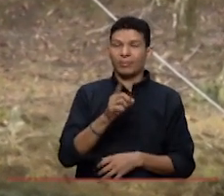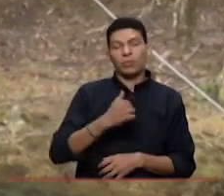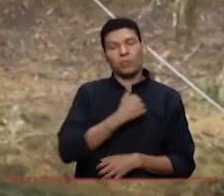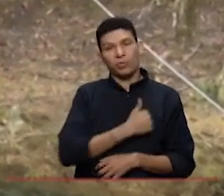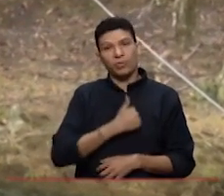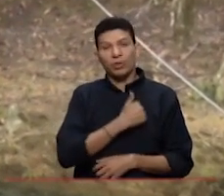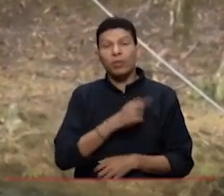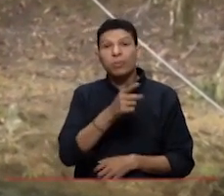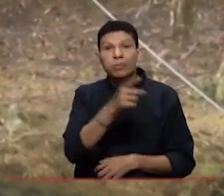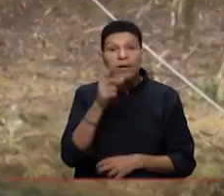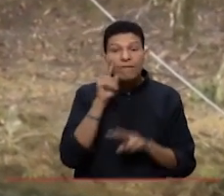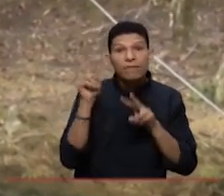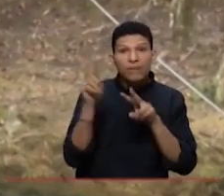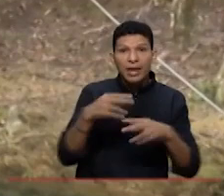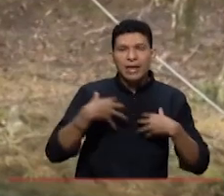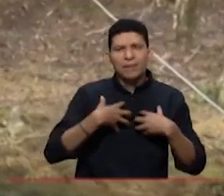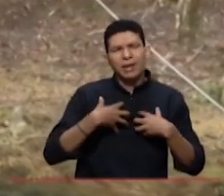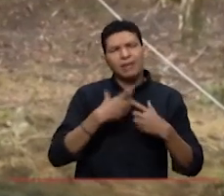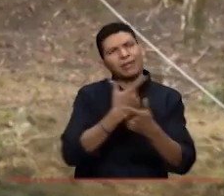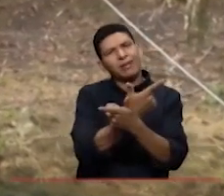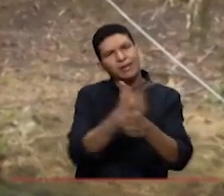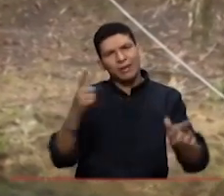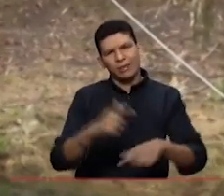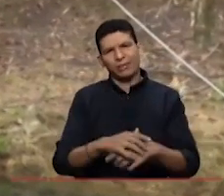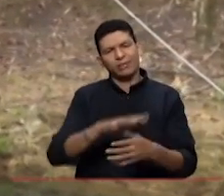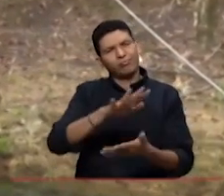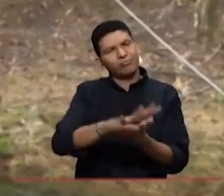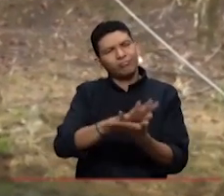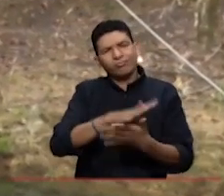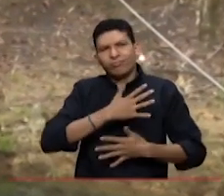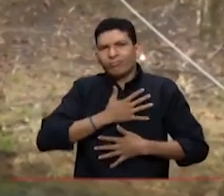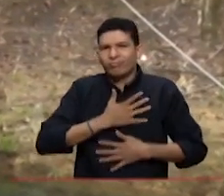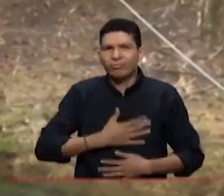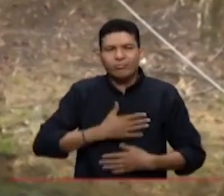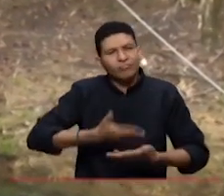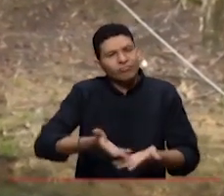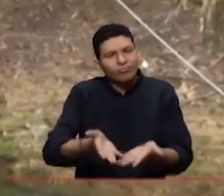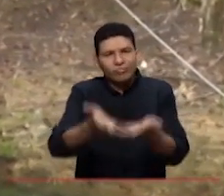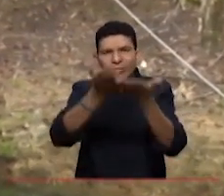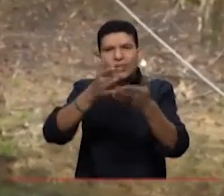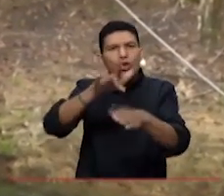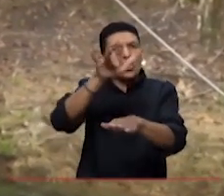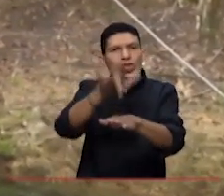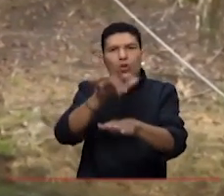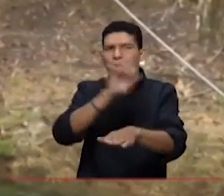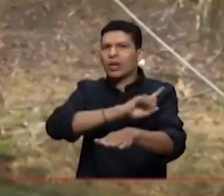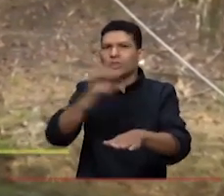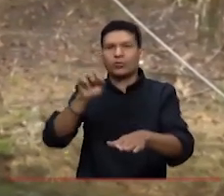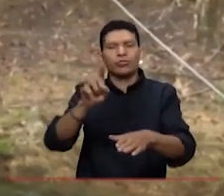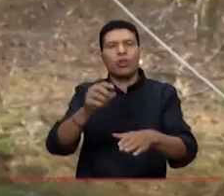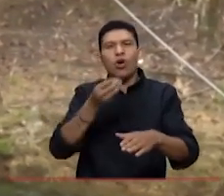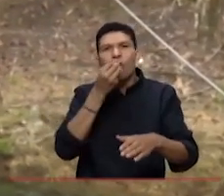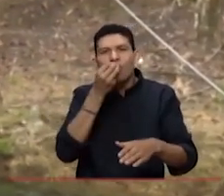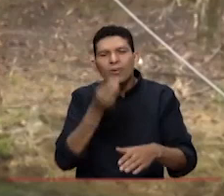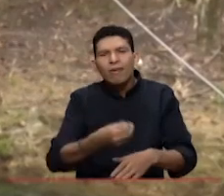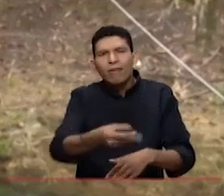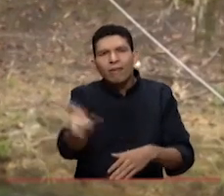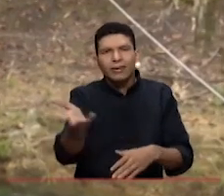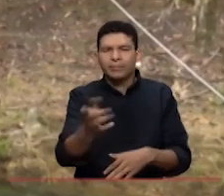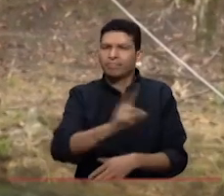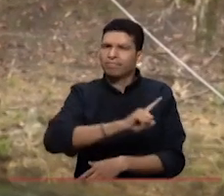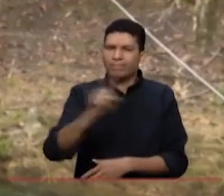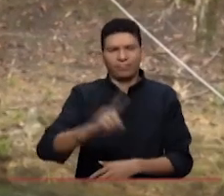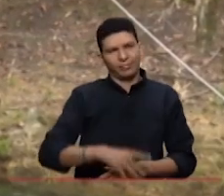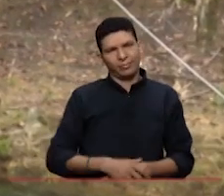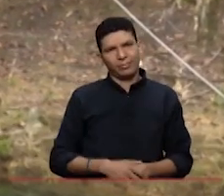favor si ven estos animales los dejen libres, los dejen tranquilos, que no los toquen, no se acerquen, no les den comida, que ellos ya